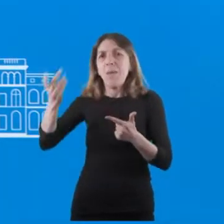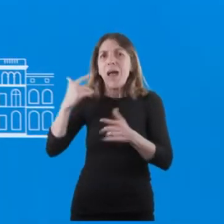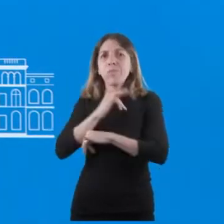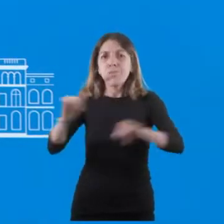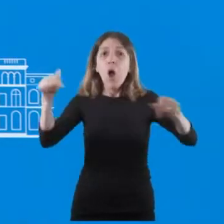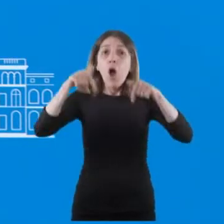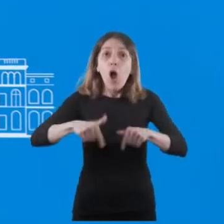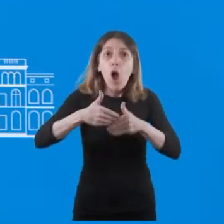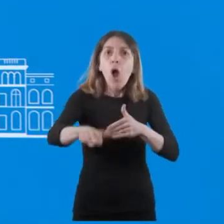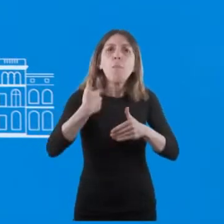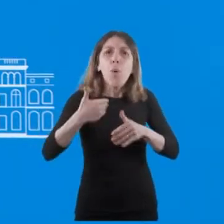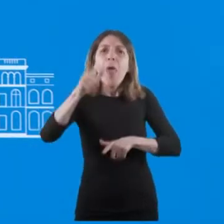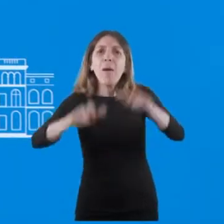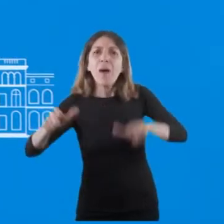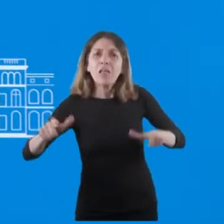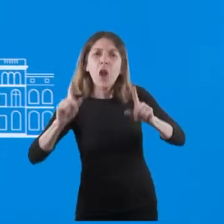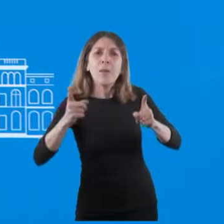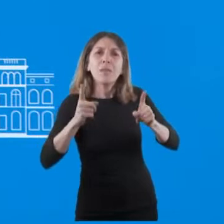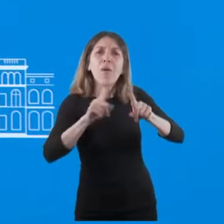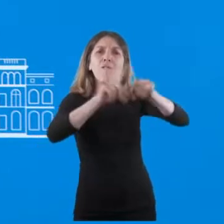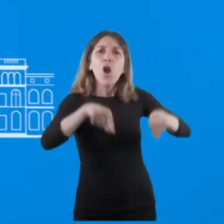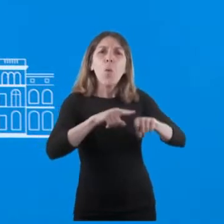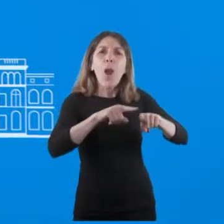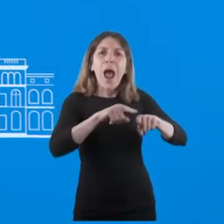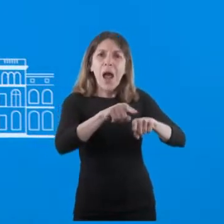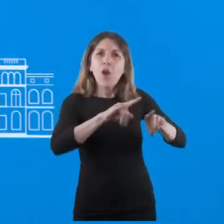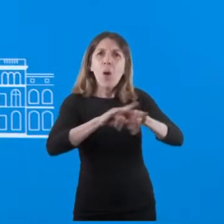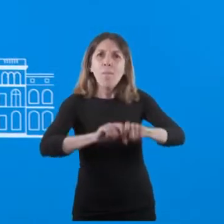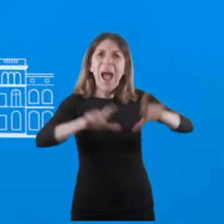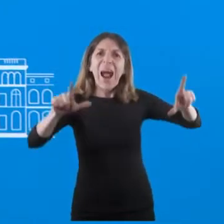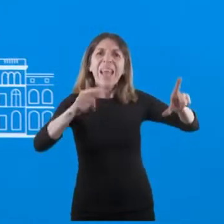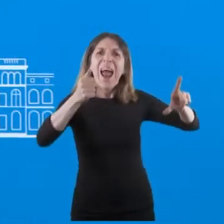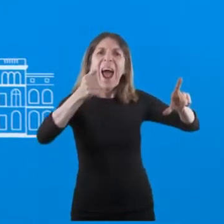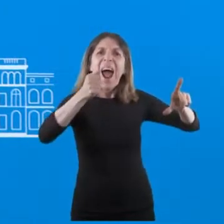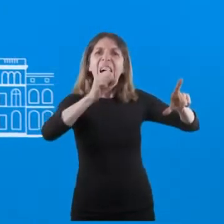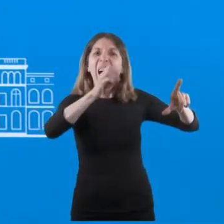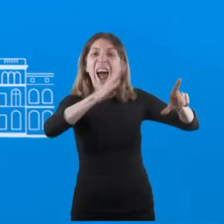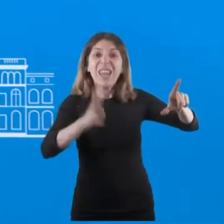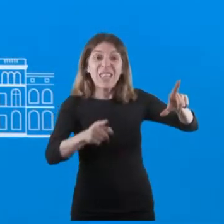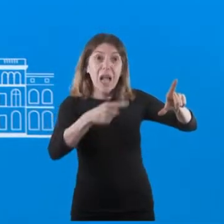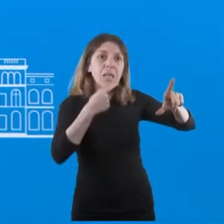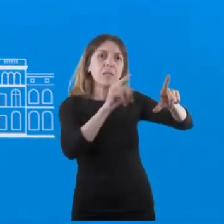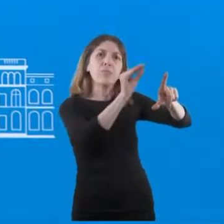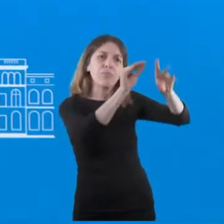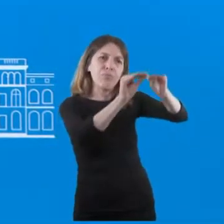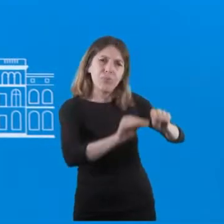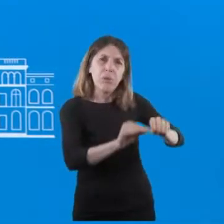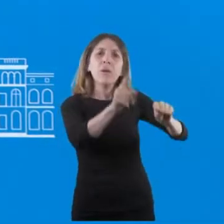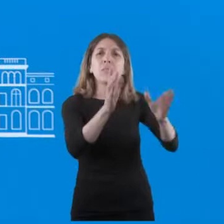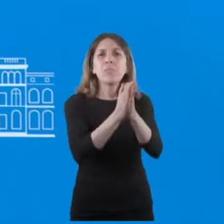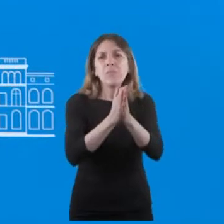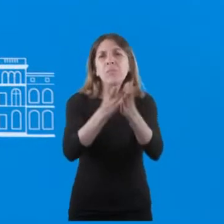pueden empezar la inscripción en los formularios que ya están disponibles en la página de la ANSES, les pedimos que nos ayuden a los medios de